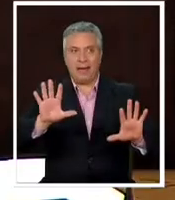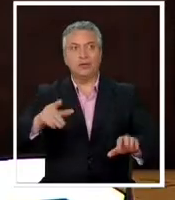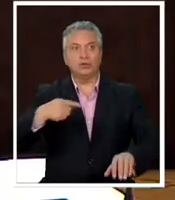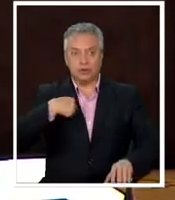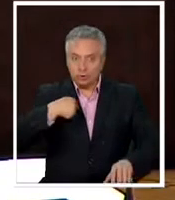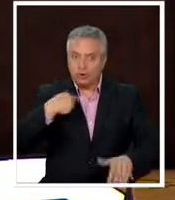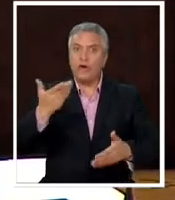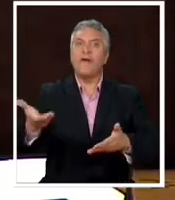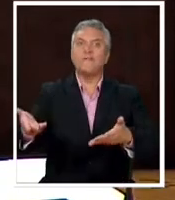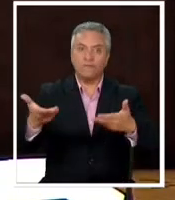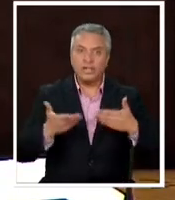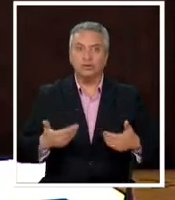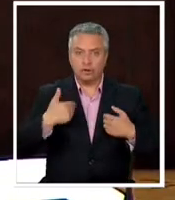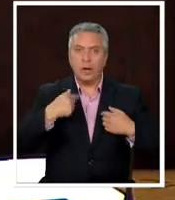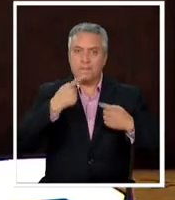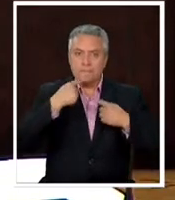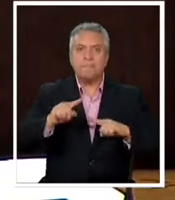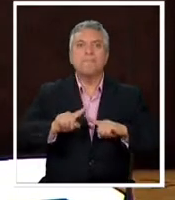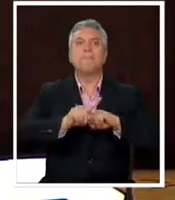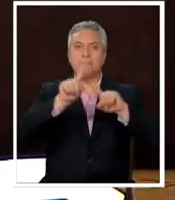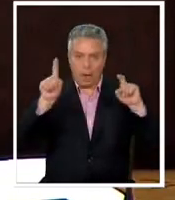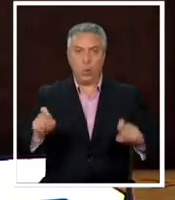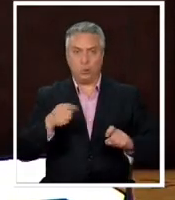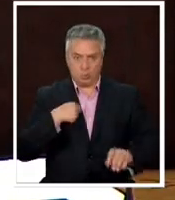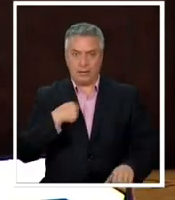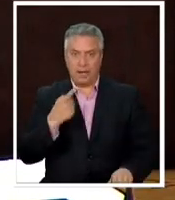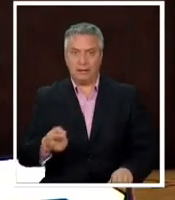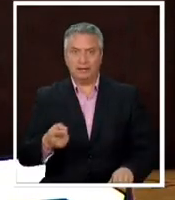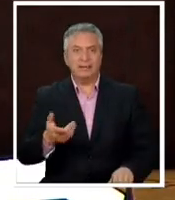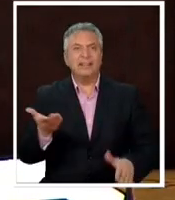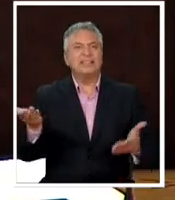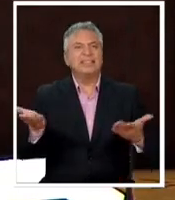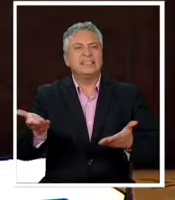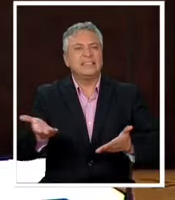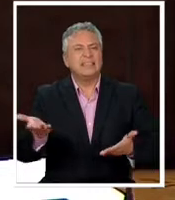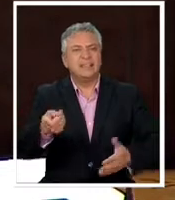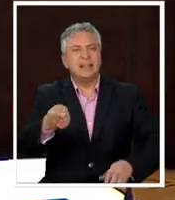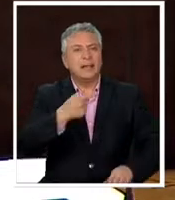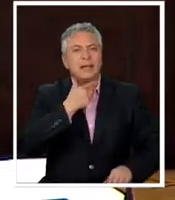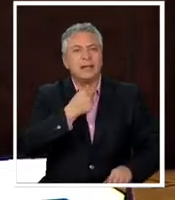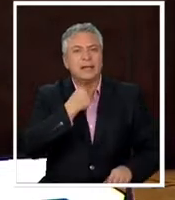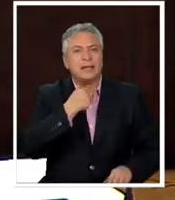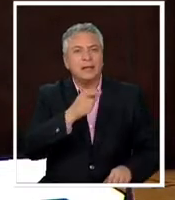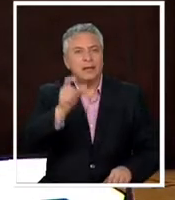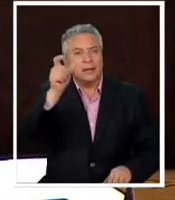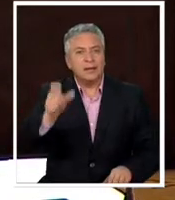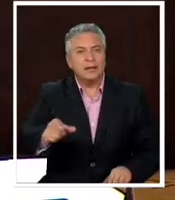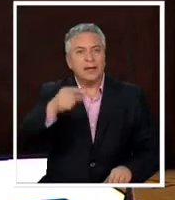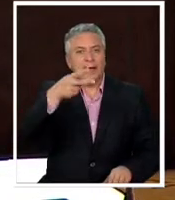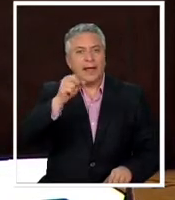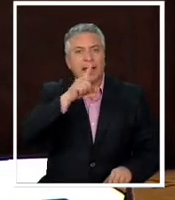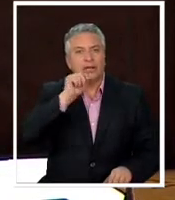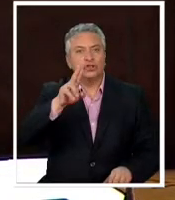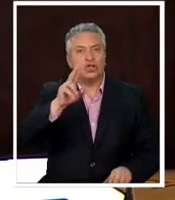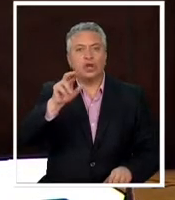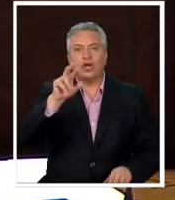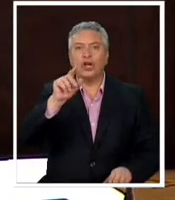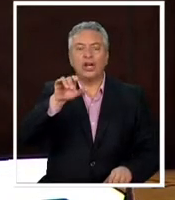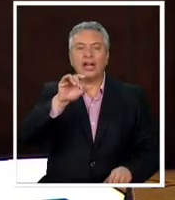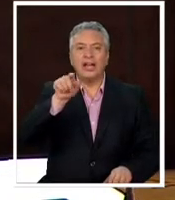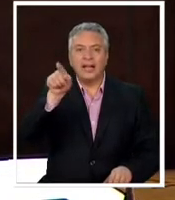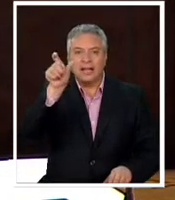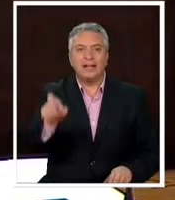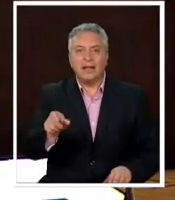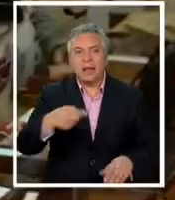invito a que nos hagamos la pregunta ¿qué pretende el señor Héctor Yaitul con sus